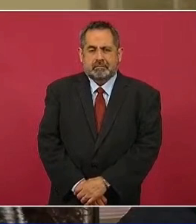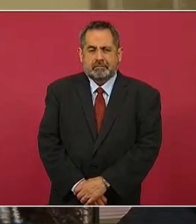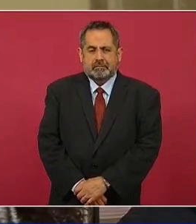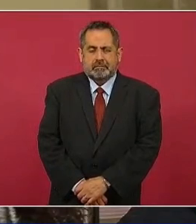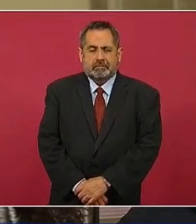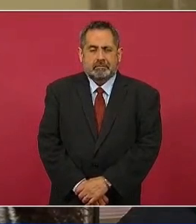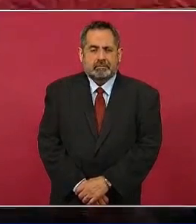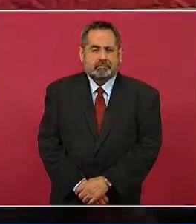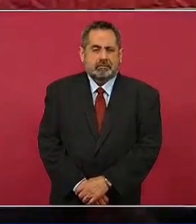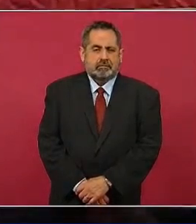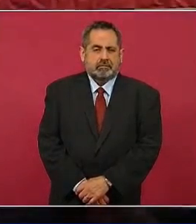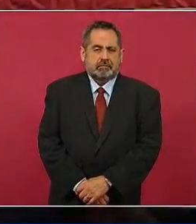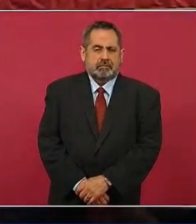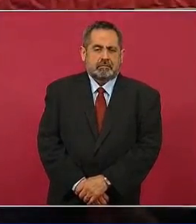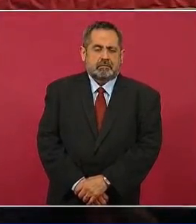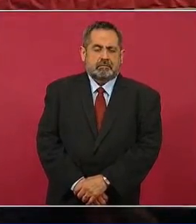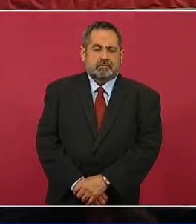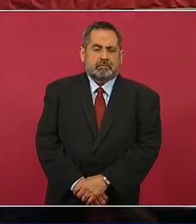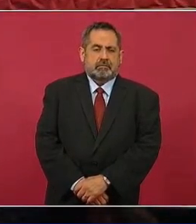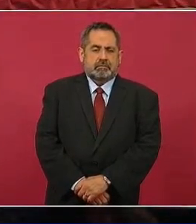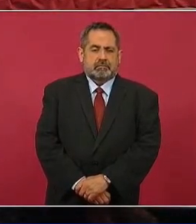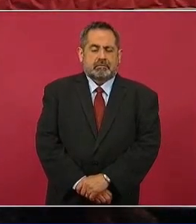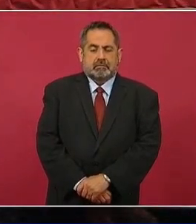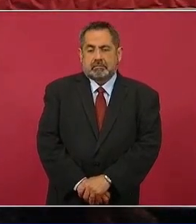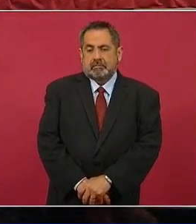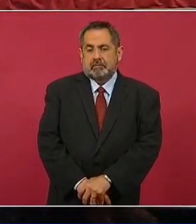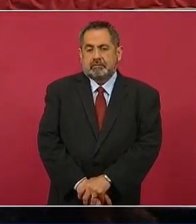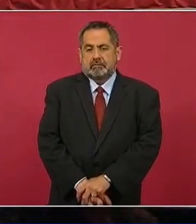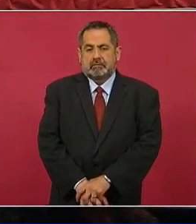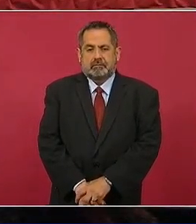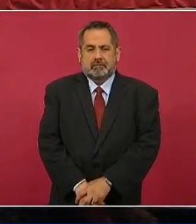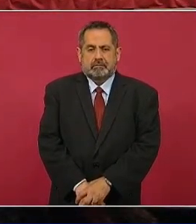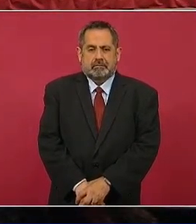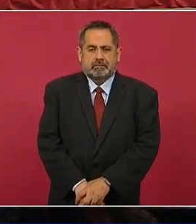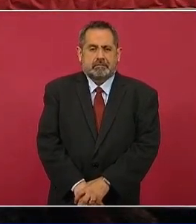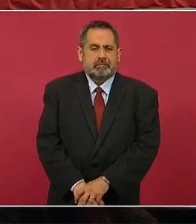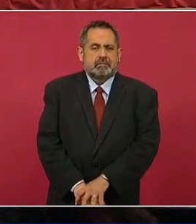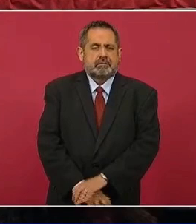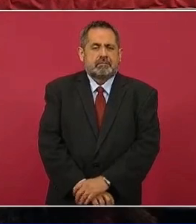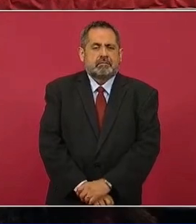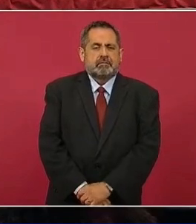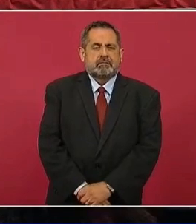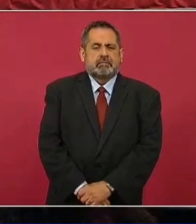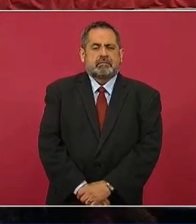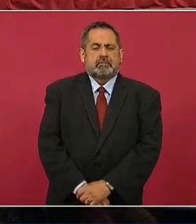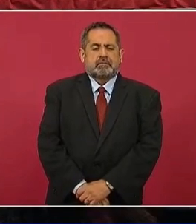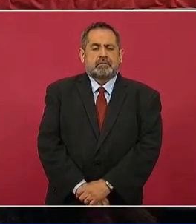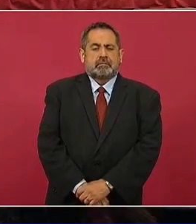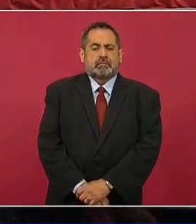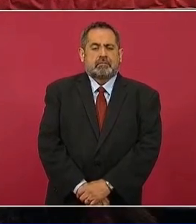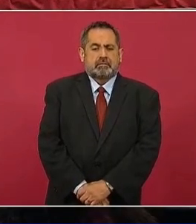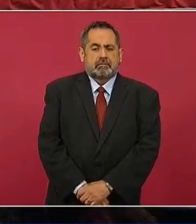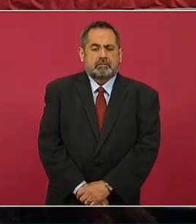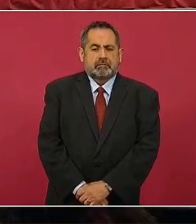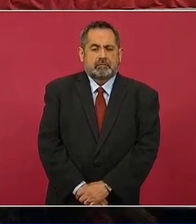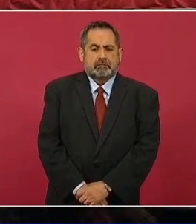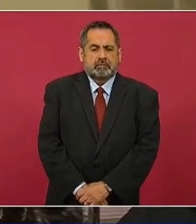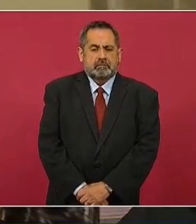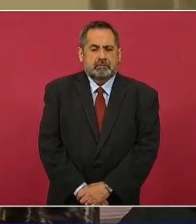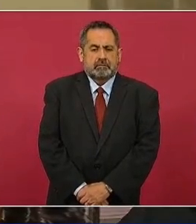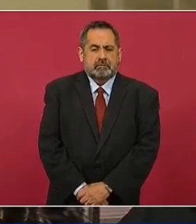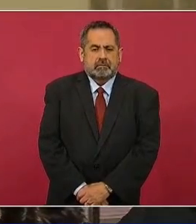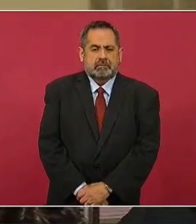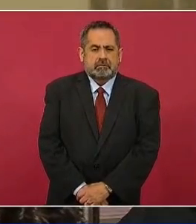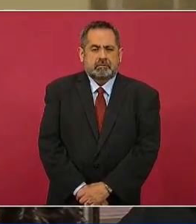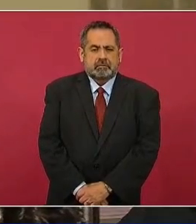algunas dudas al respecto de lo que se tiene en resultados. Bueno, más allá del apunte económico, señor presidente,